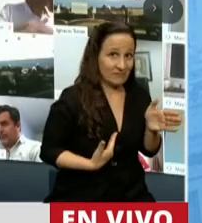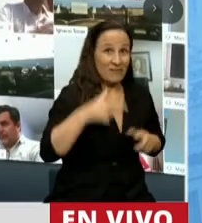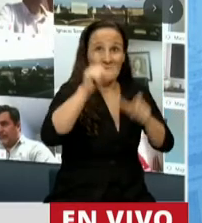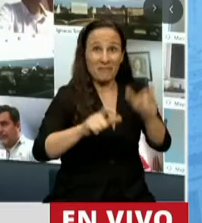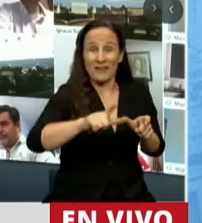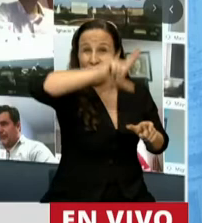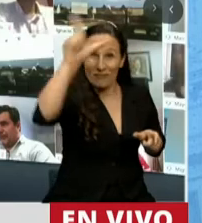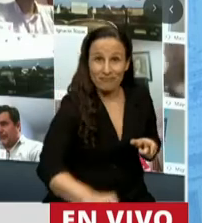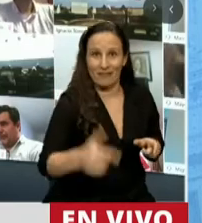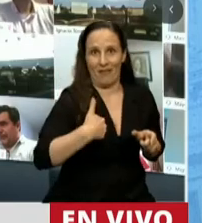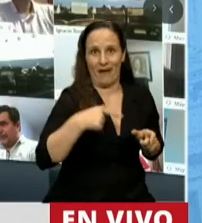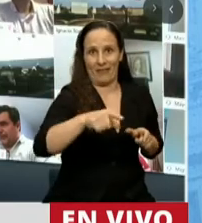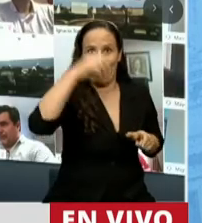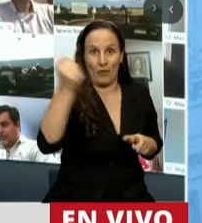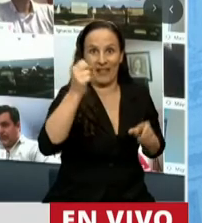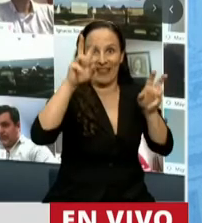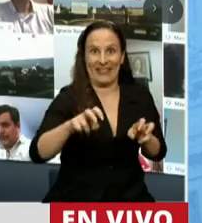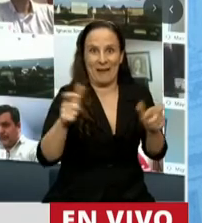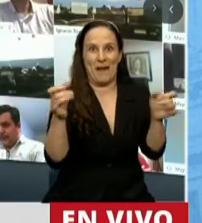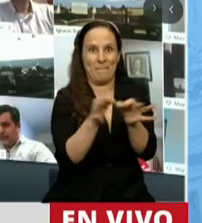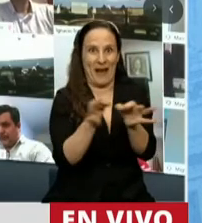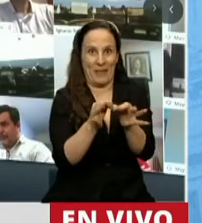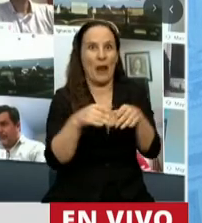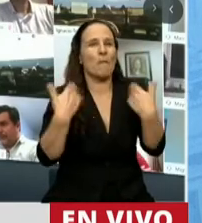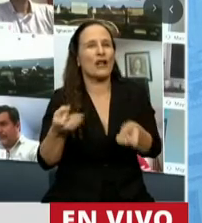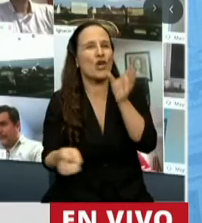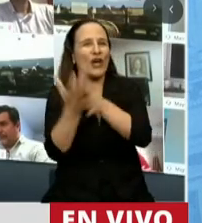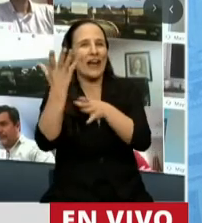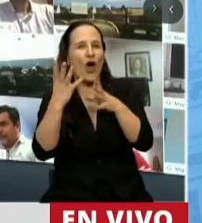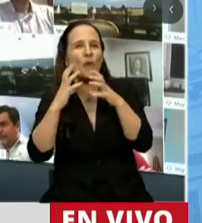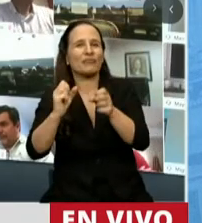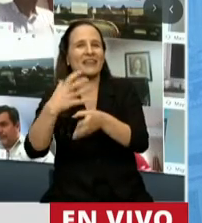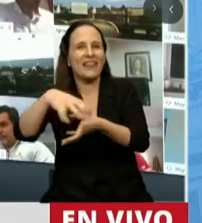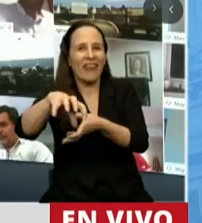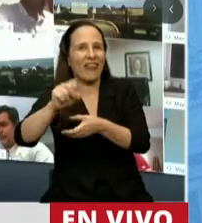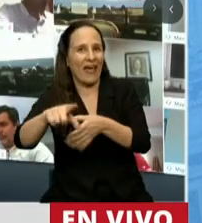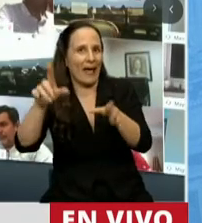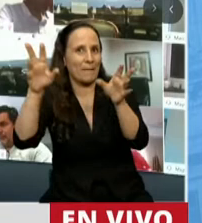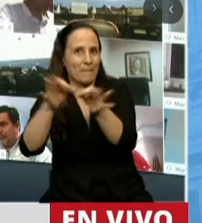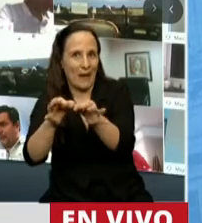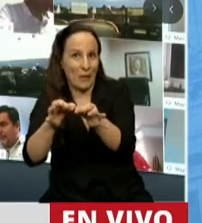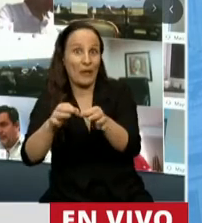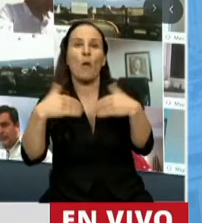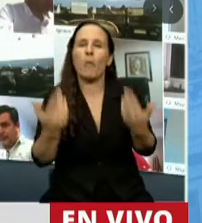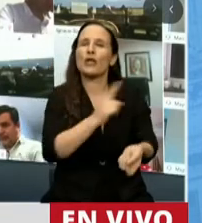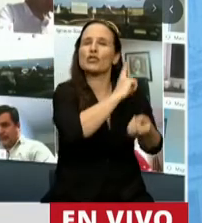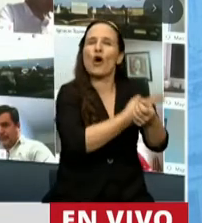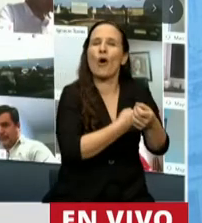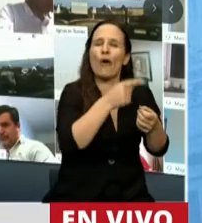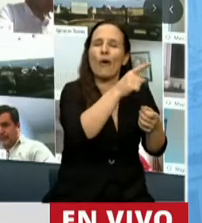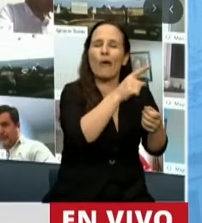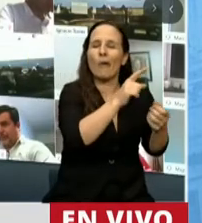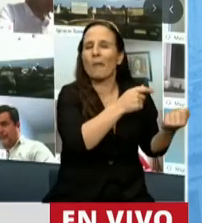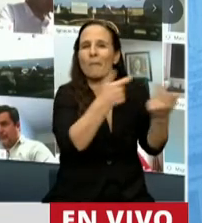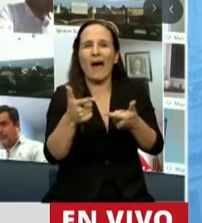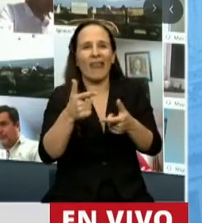marcha la Secretaría Malvinas, en esa línea es que manda estos proyectos que hablan de soberanía y que reivindica nuestra